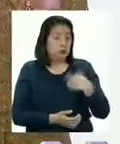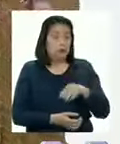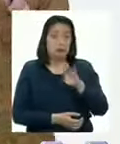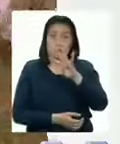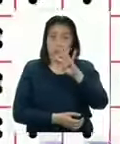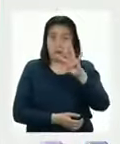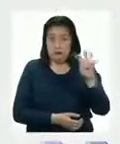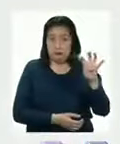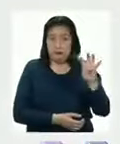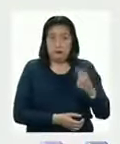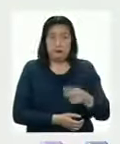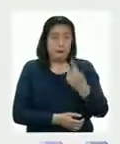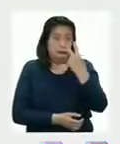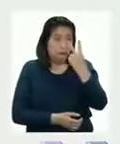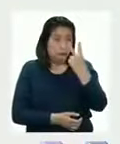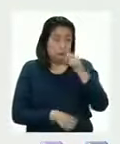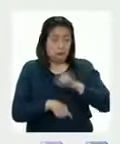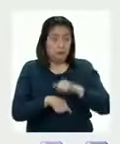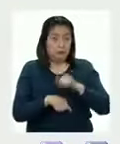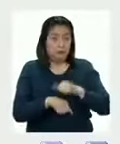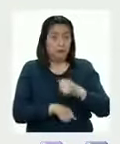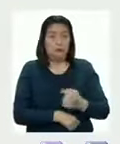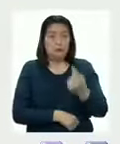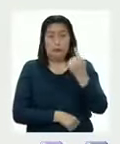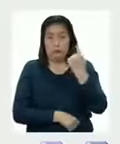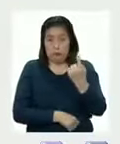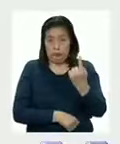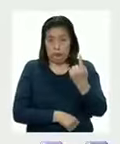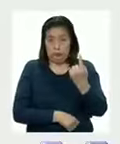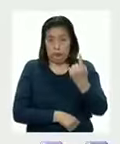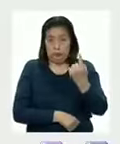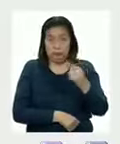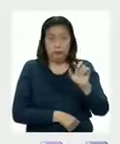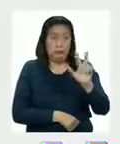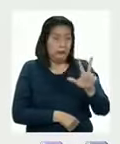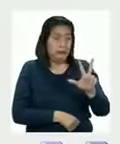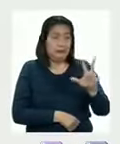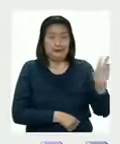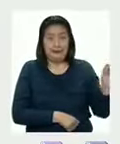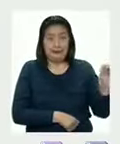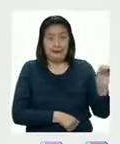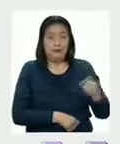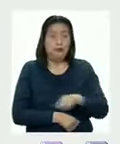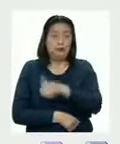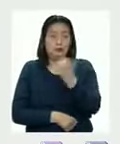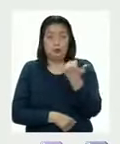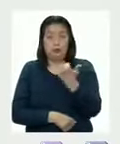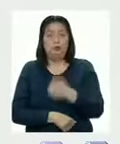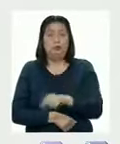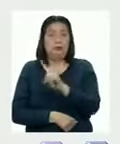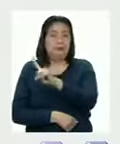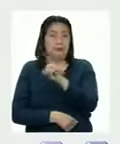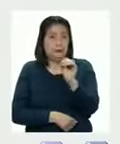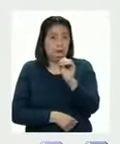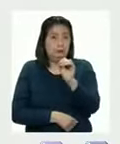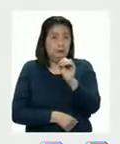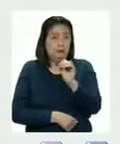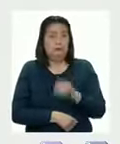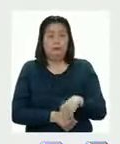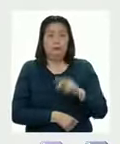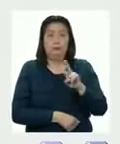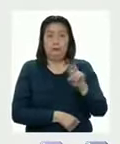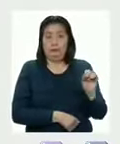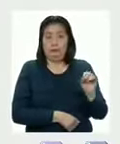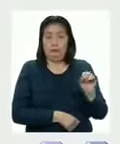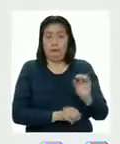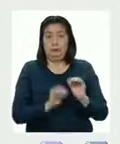cuatrocientos se necesitan dos piedritas Una piedrita en la casilla del trescientos y la otra en la casilla del cien Para